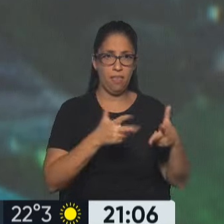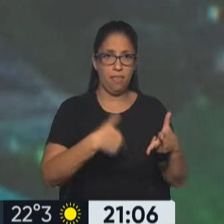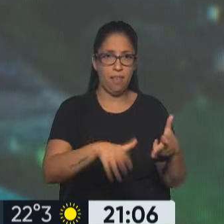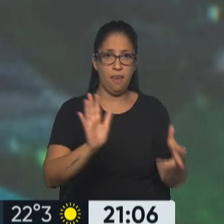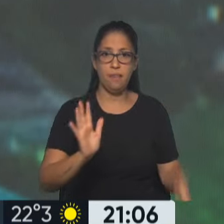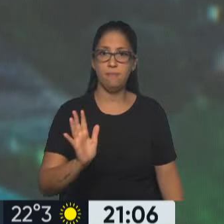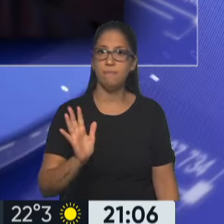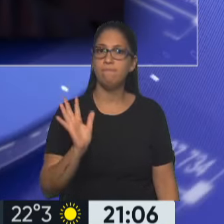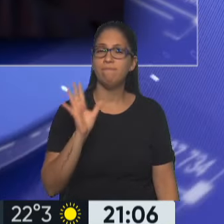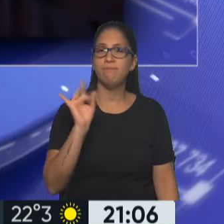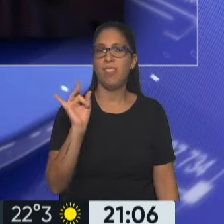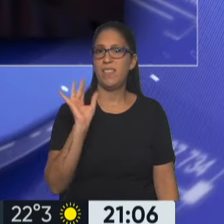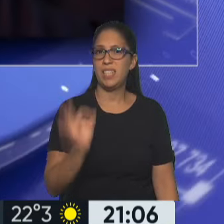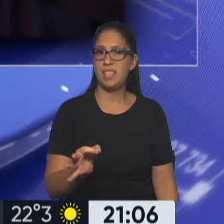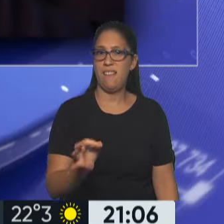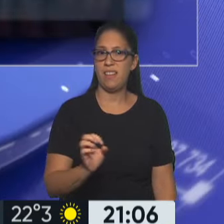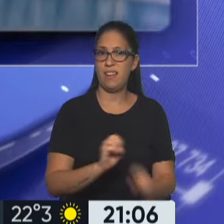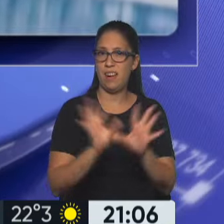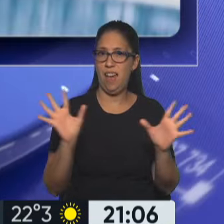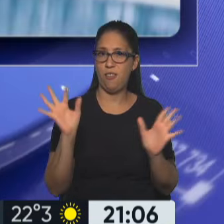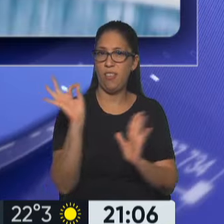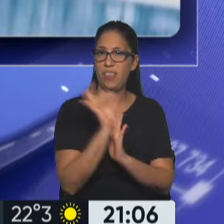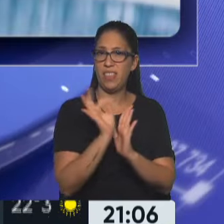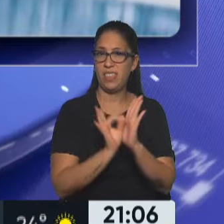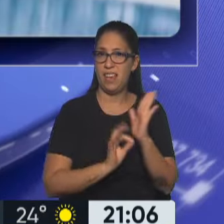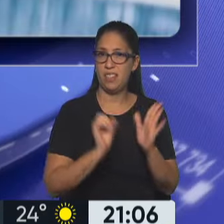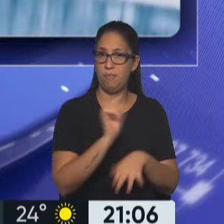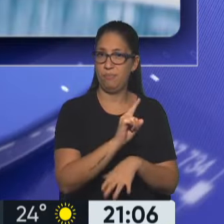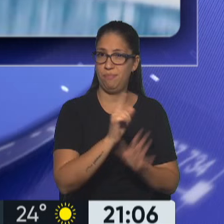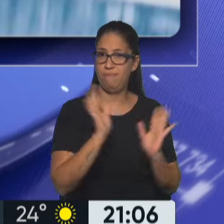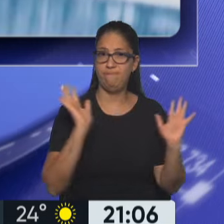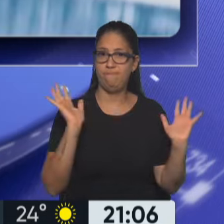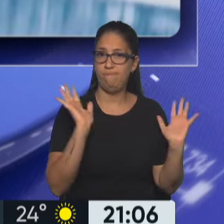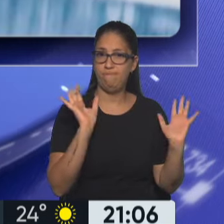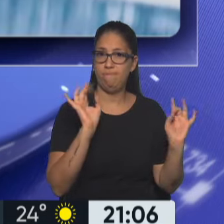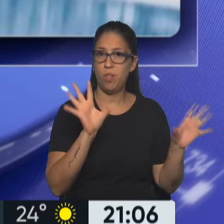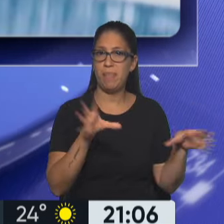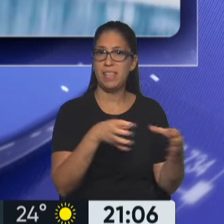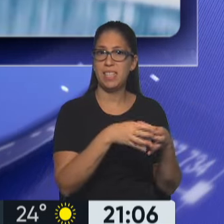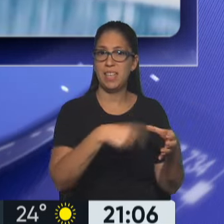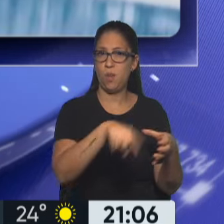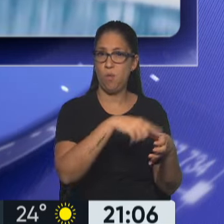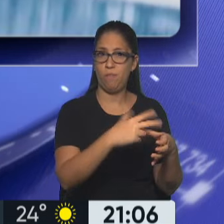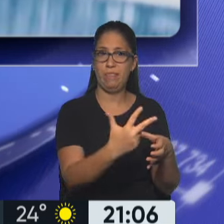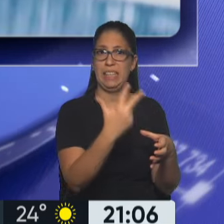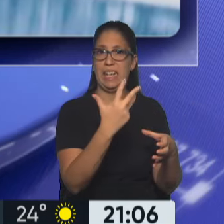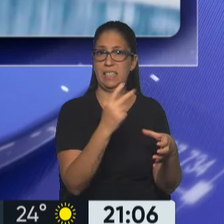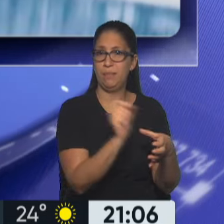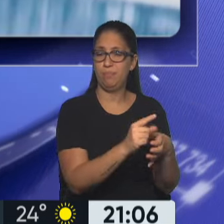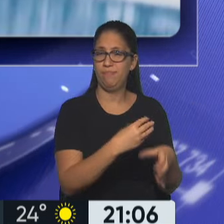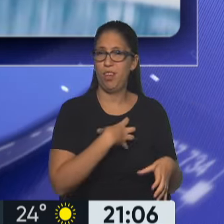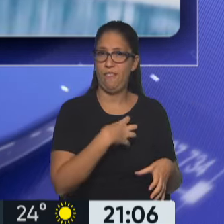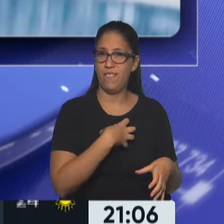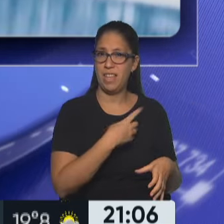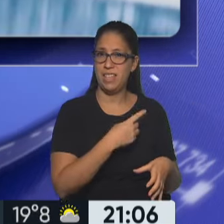decir? Es muy difícil acceder a la letra chica de Miley. Y te diría que lo tiene el Círculo Rojo, tres personas de su máxima